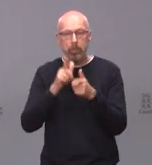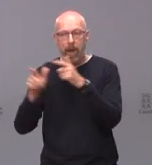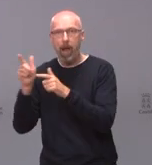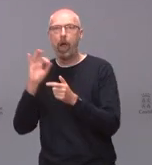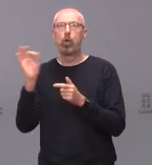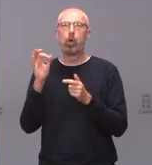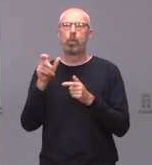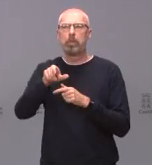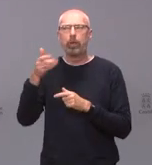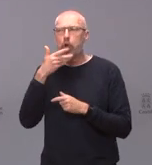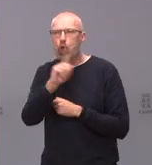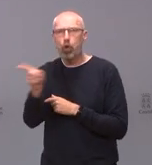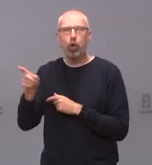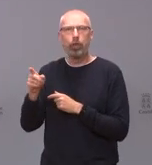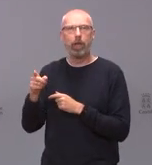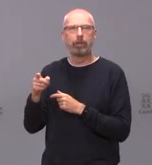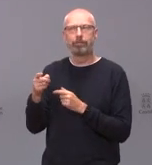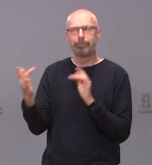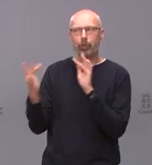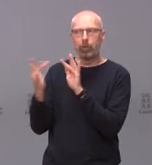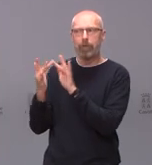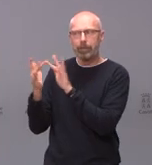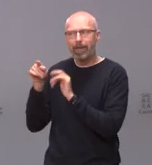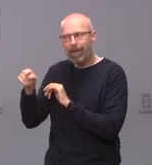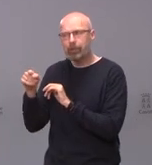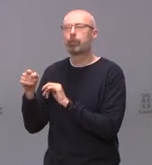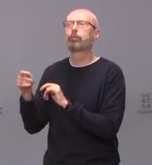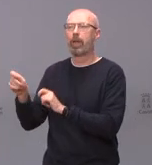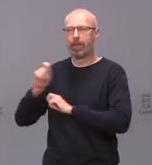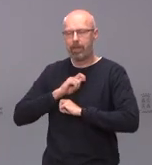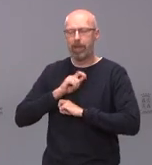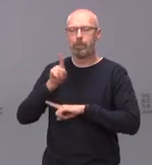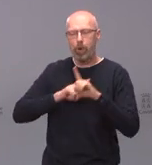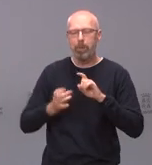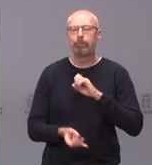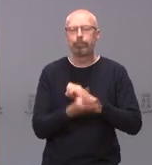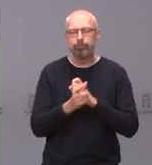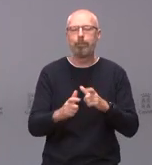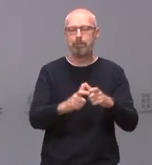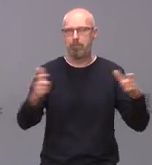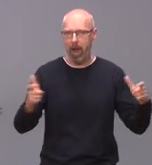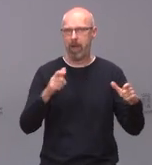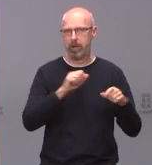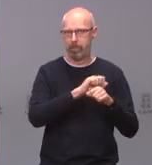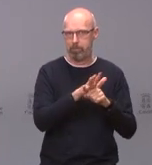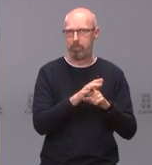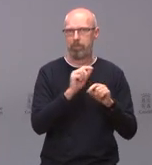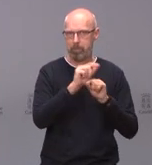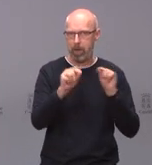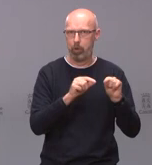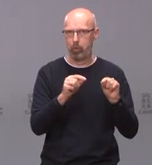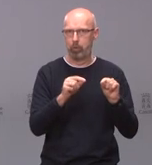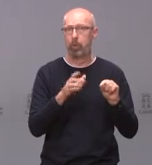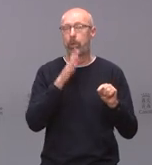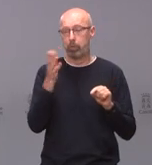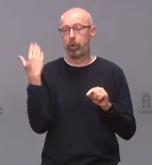que provoca una ola detrás de otra lo provocó después de las vacaciones de navidad después de las vacaciones del